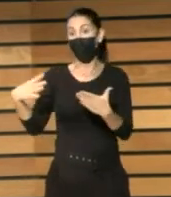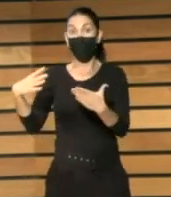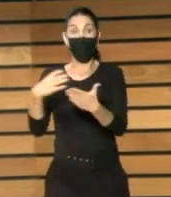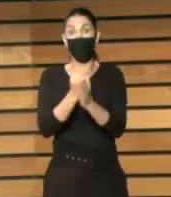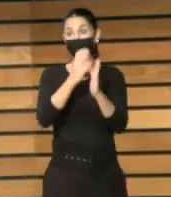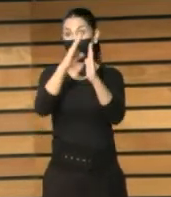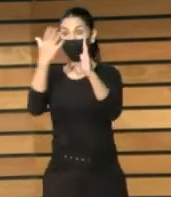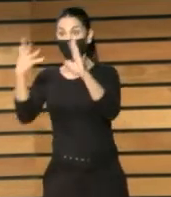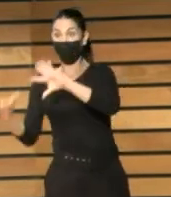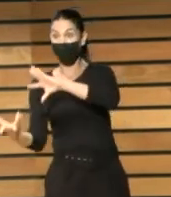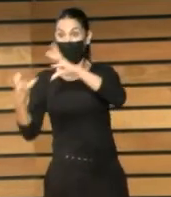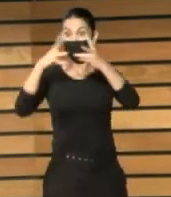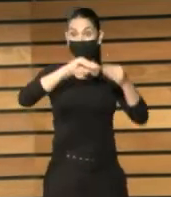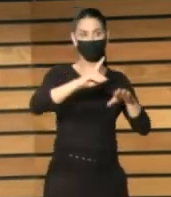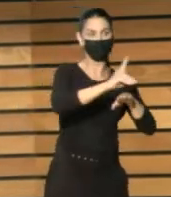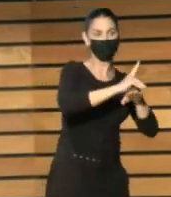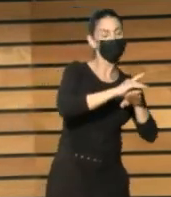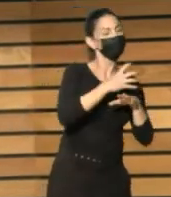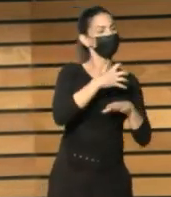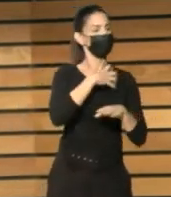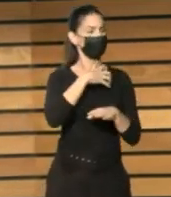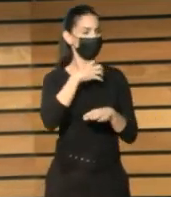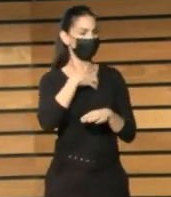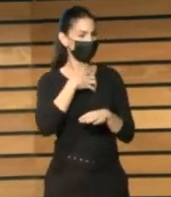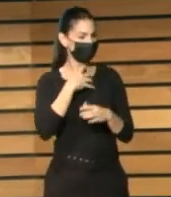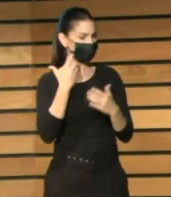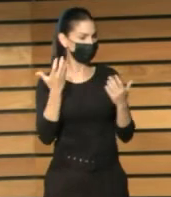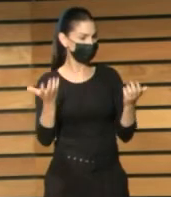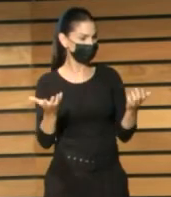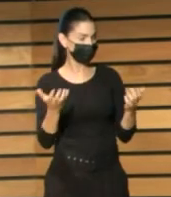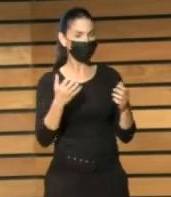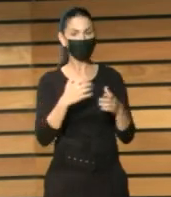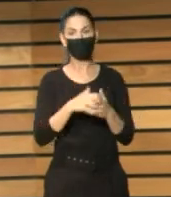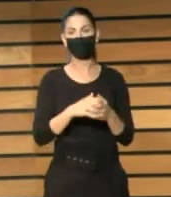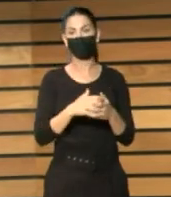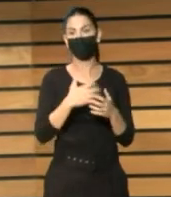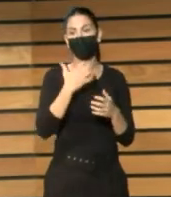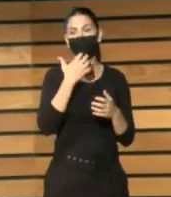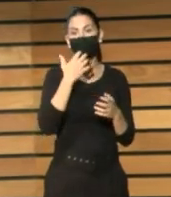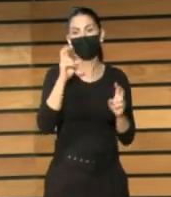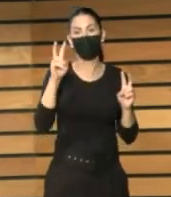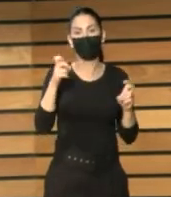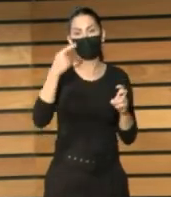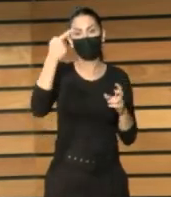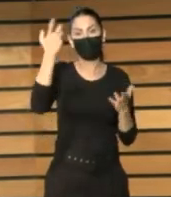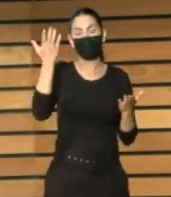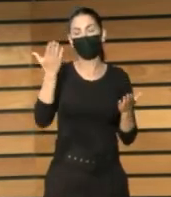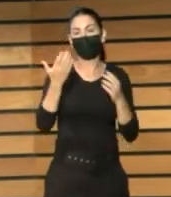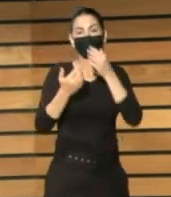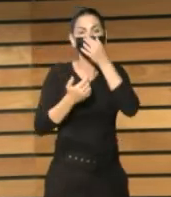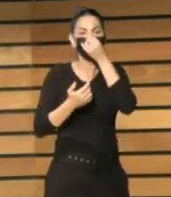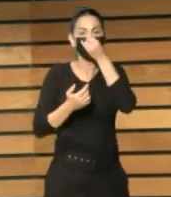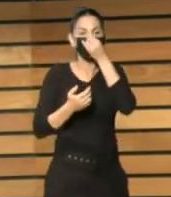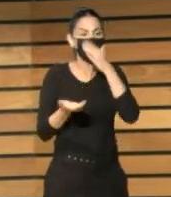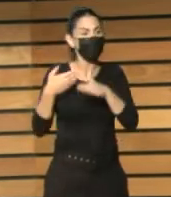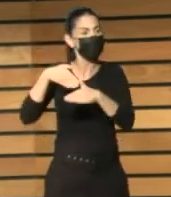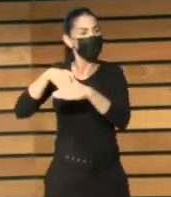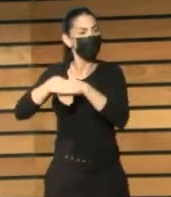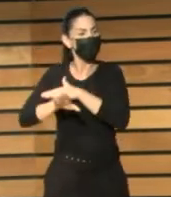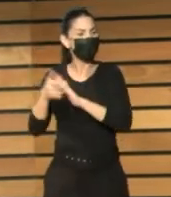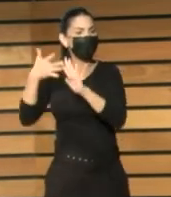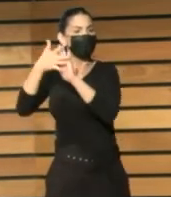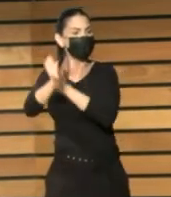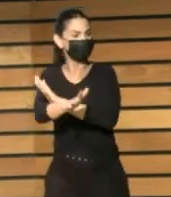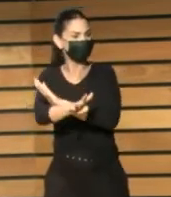digitalizar cualquier cosa. Una biblioteca tiene derecho a digitalizar cualquier cosa con fines de conservación. Incluso puede poner cualquier cosa en